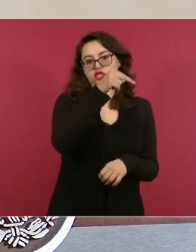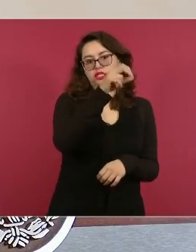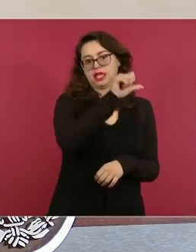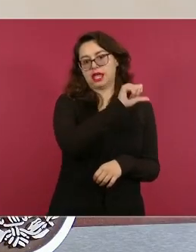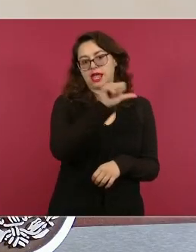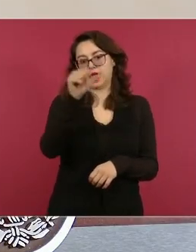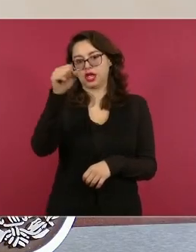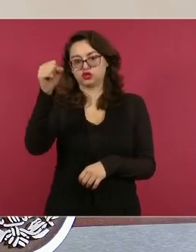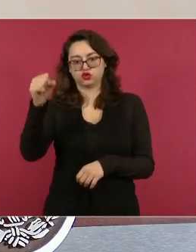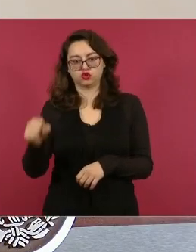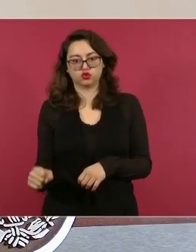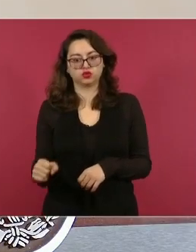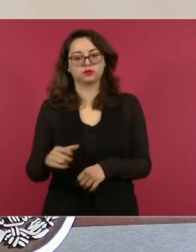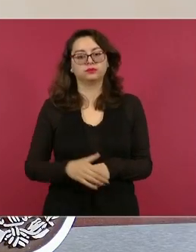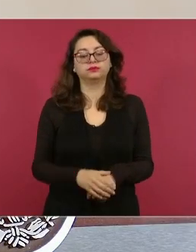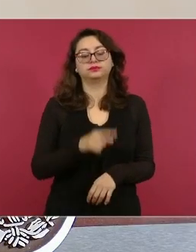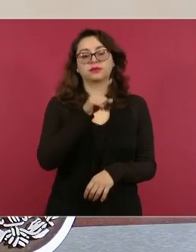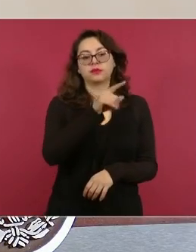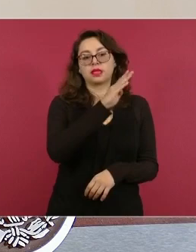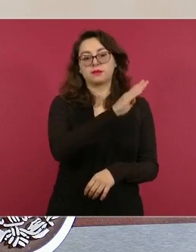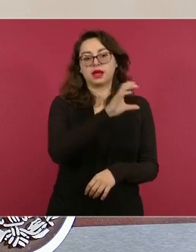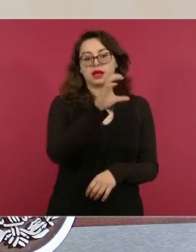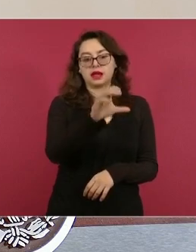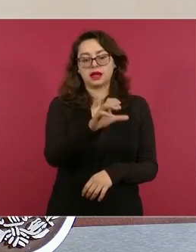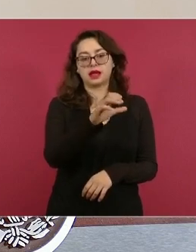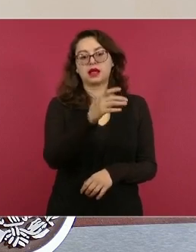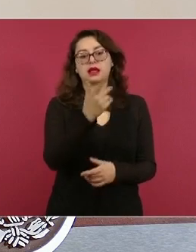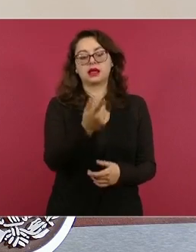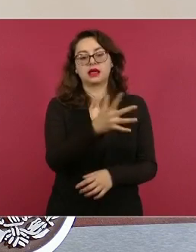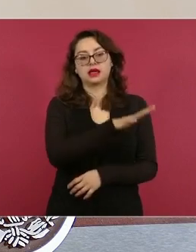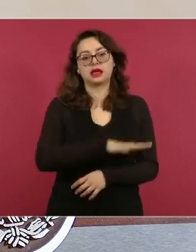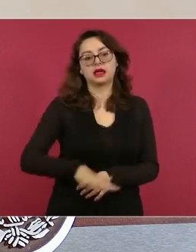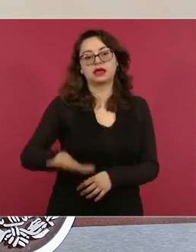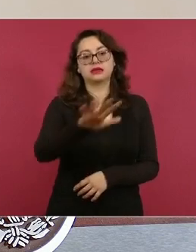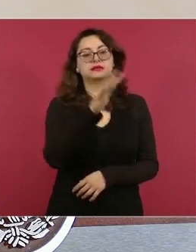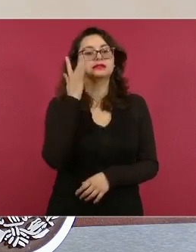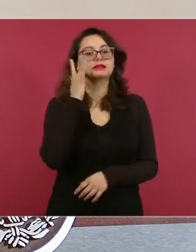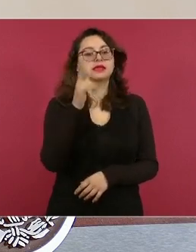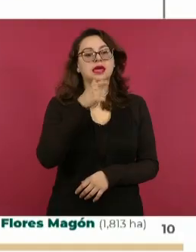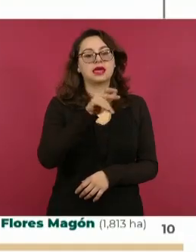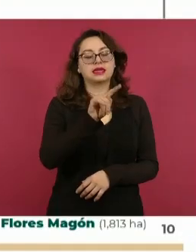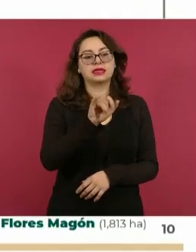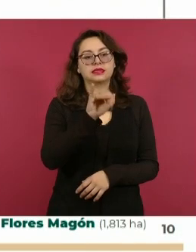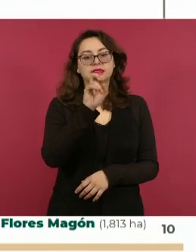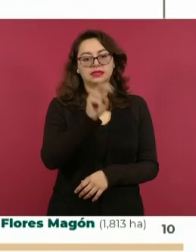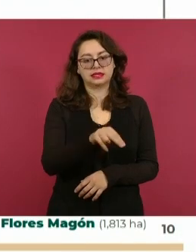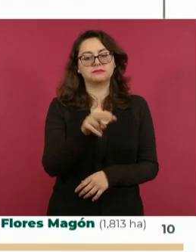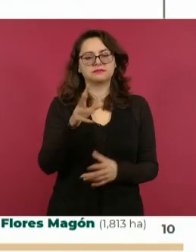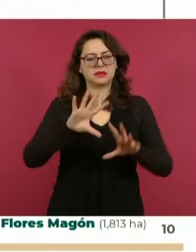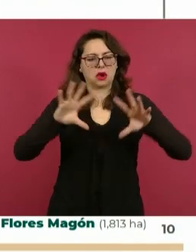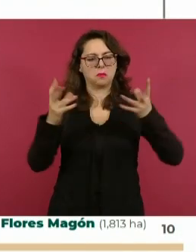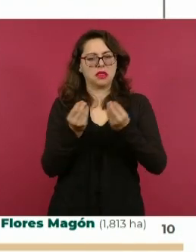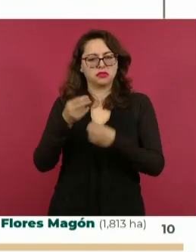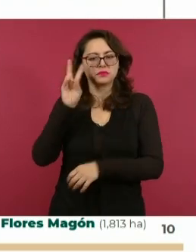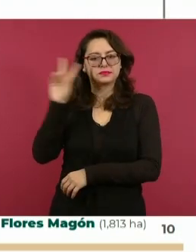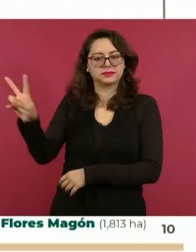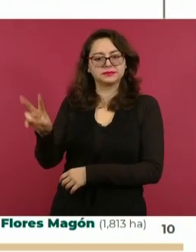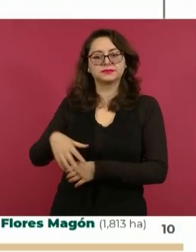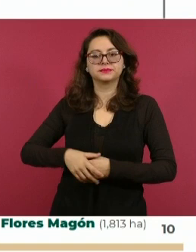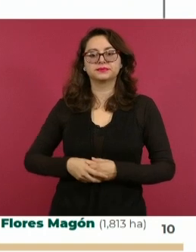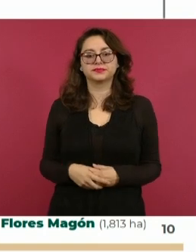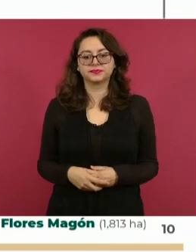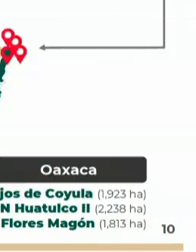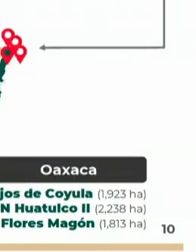en Baja California, el Parque Nacional San Quintín, con 86 hectáreas. Está en Baja California Sur, Parque